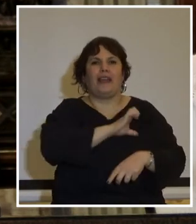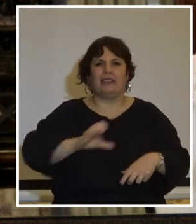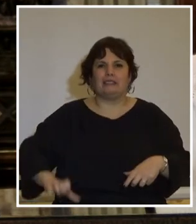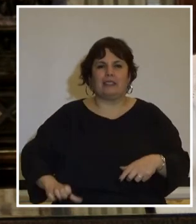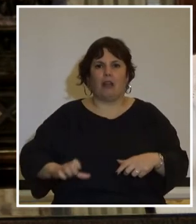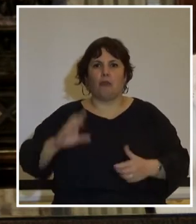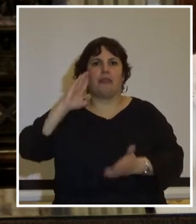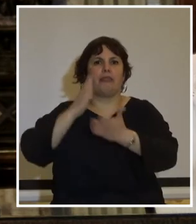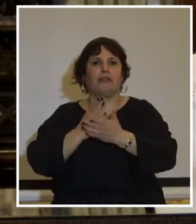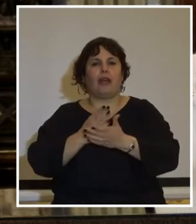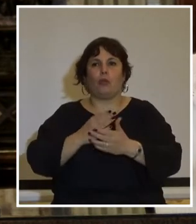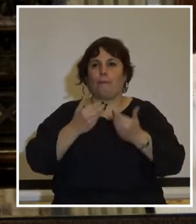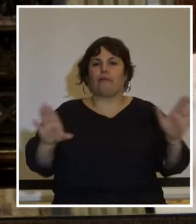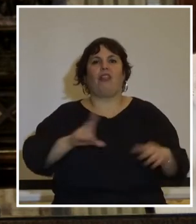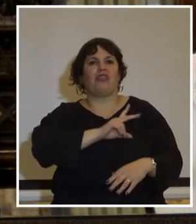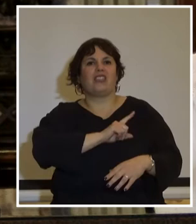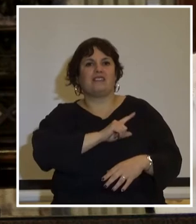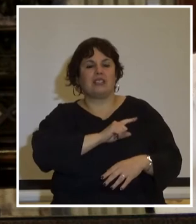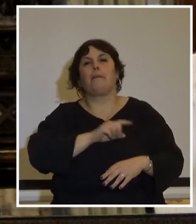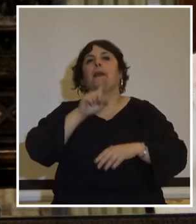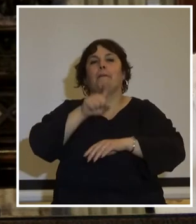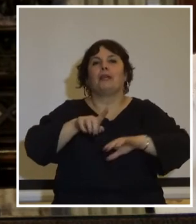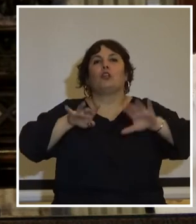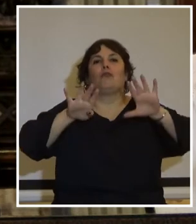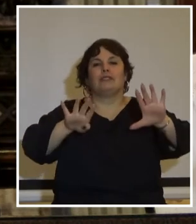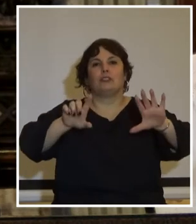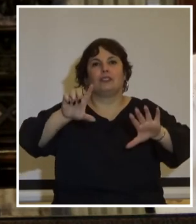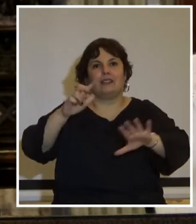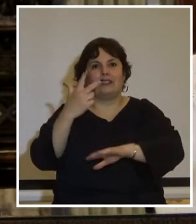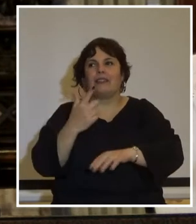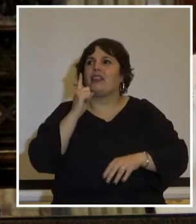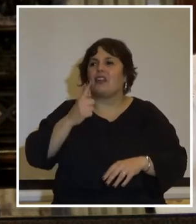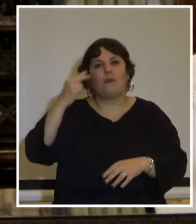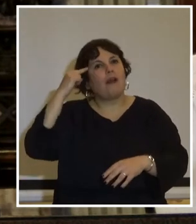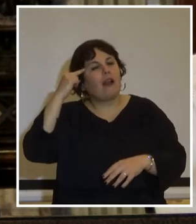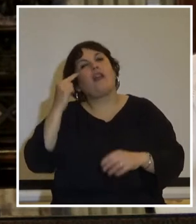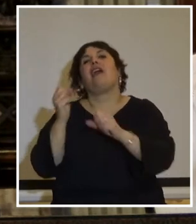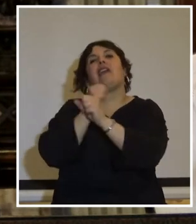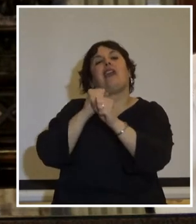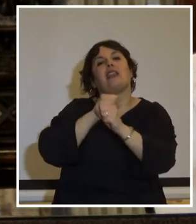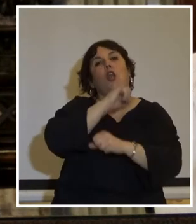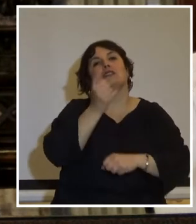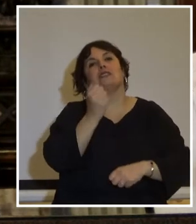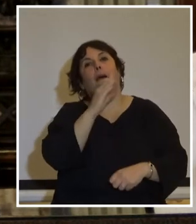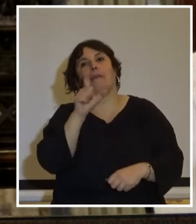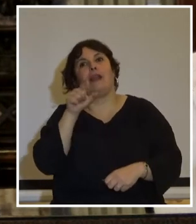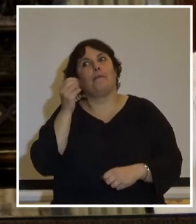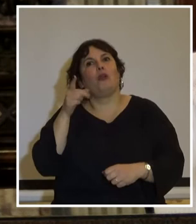dictatorialmente en diciembre de 1973. Tenemos que recordar al ingeniero Carlos Aperli porque